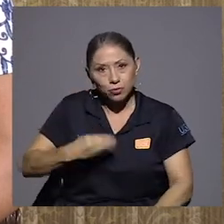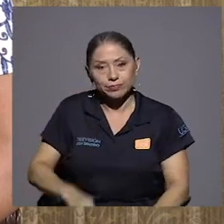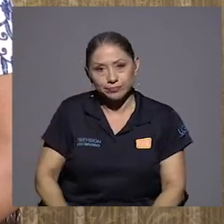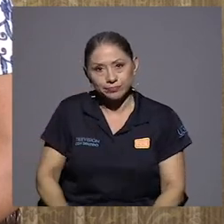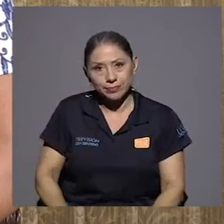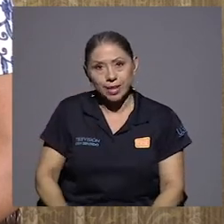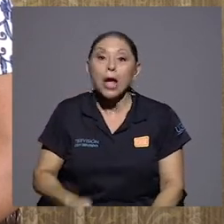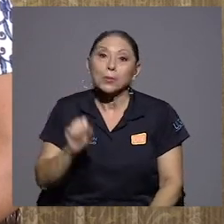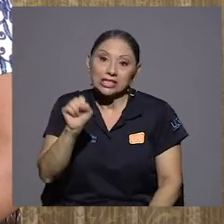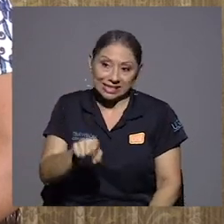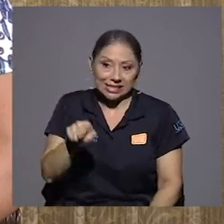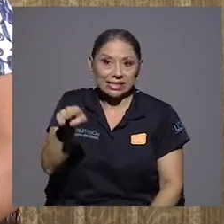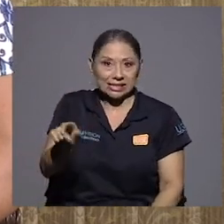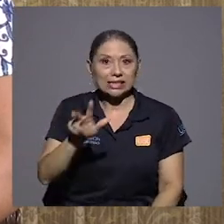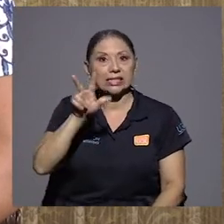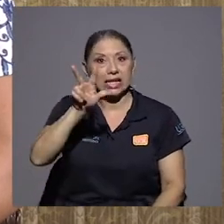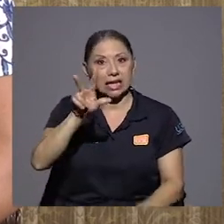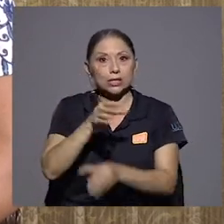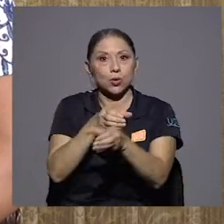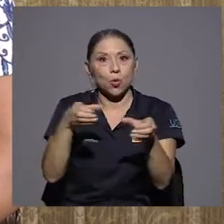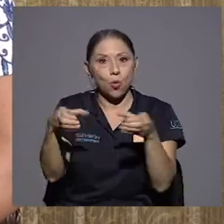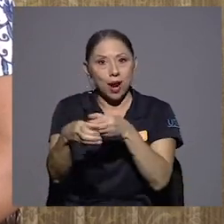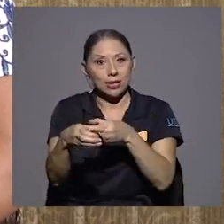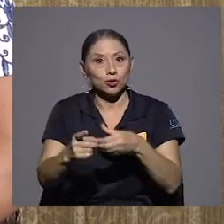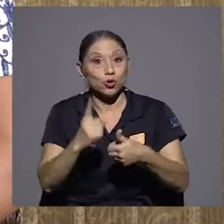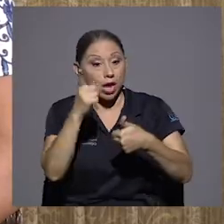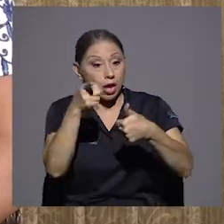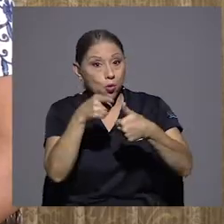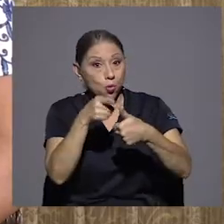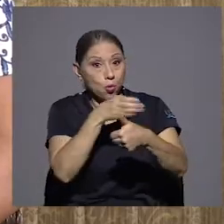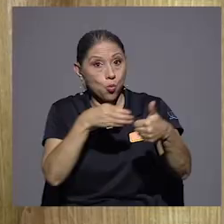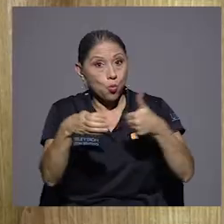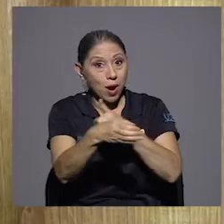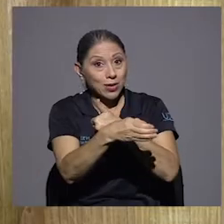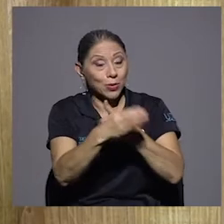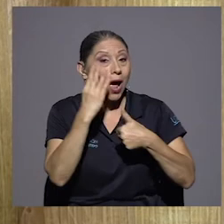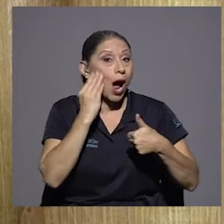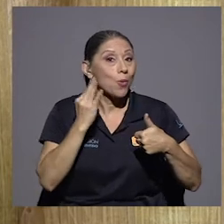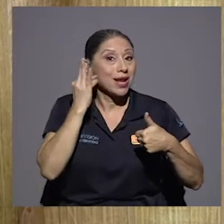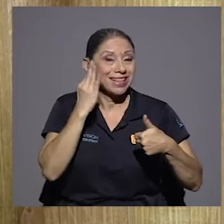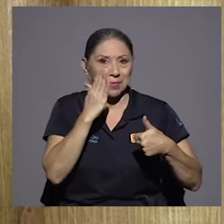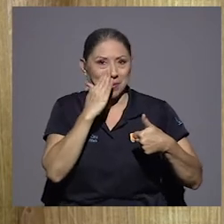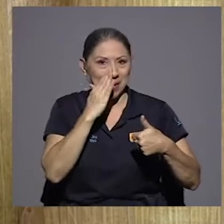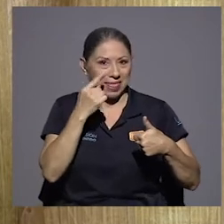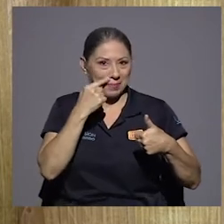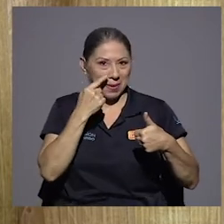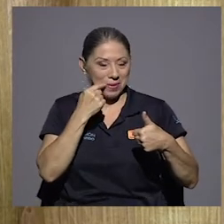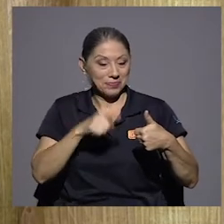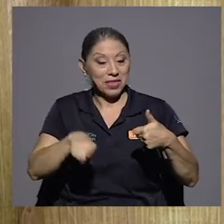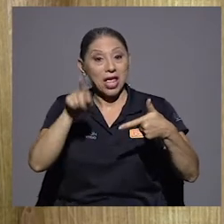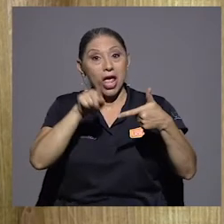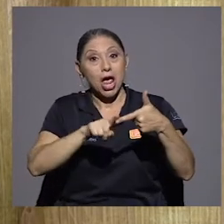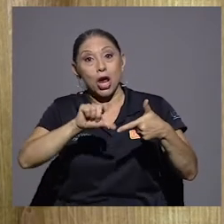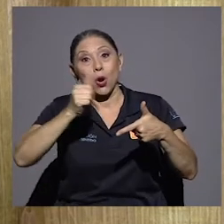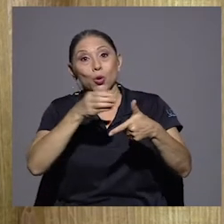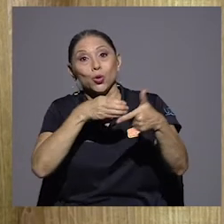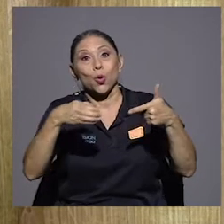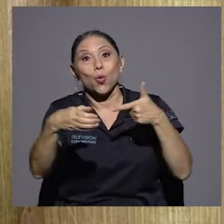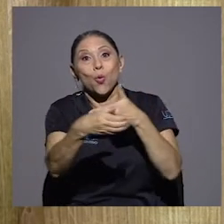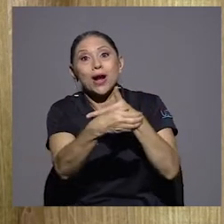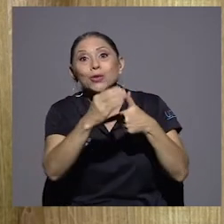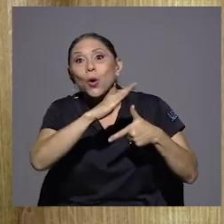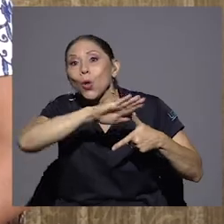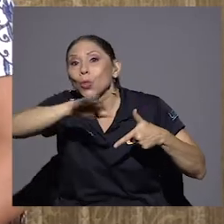tenía tres cuartos, pero imagínese, en uno estaba mi abuelita, la mamá de papi, en otros todos los hermanos